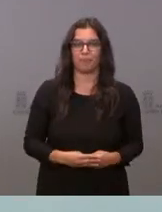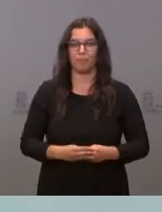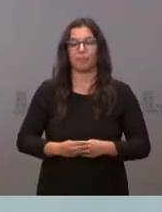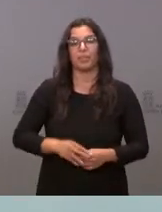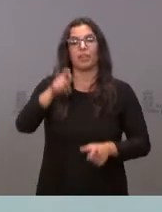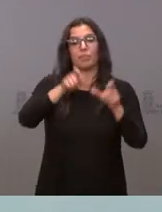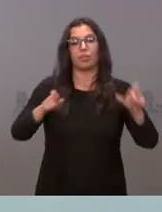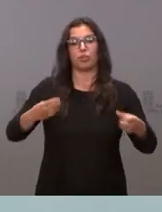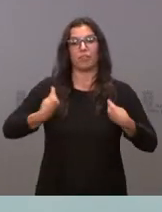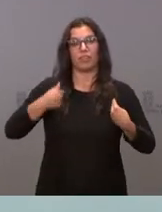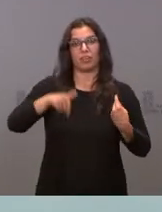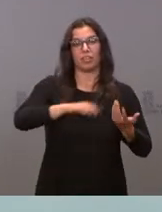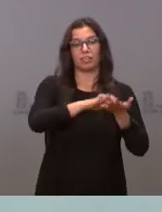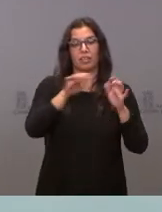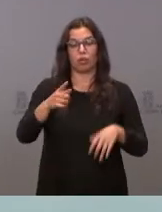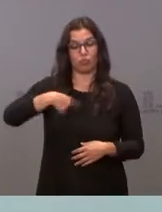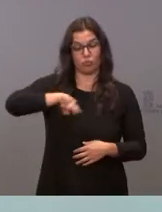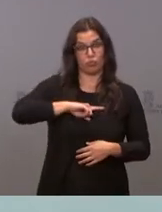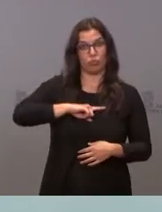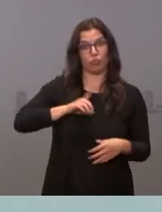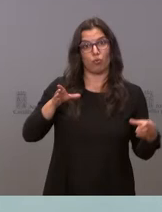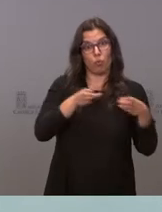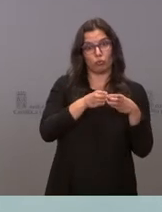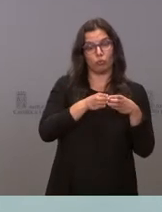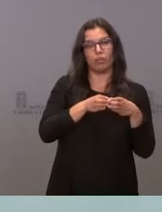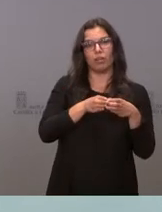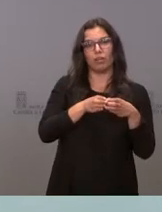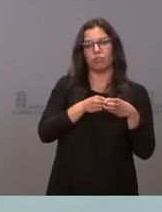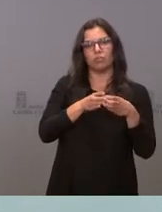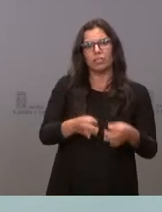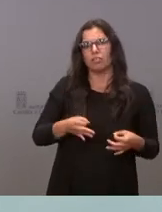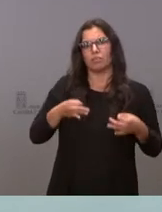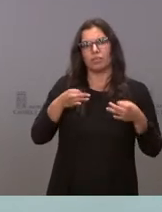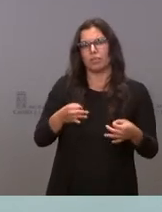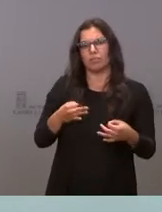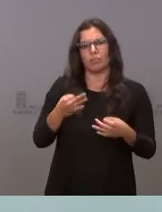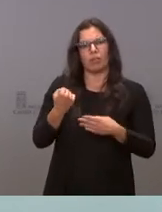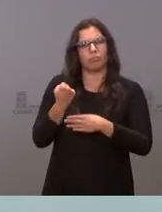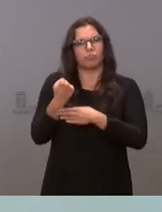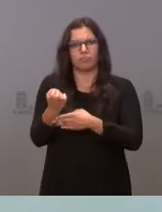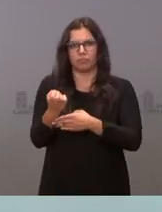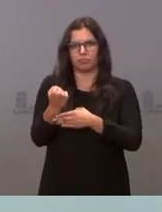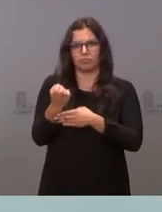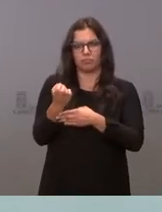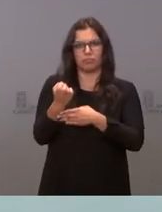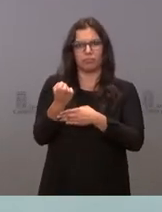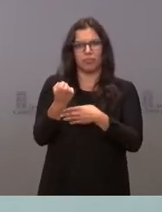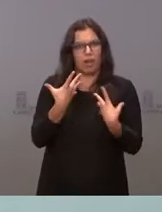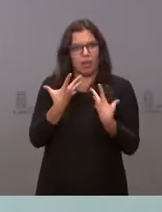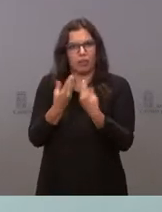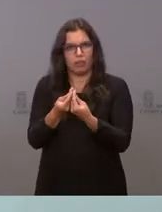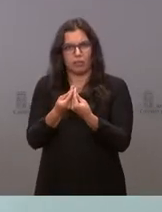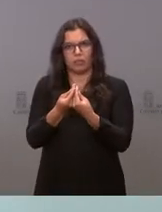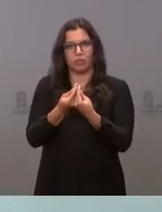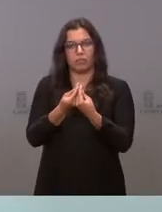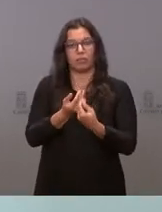tierra tienen en la Junta de Castilla y León alguien que está a su lado y que tiene en